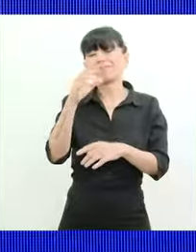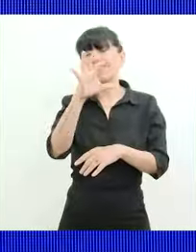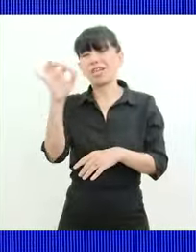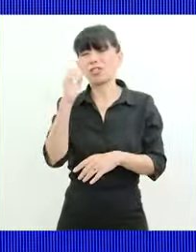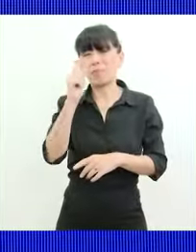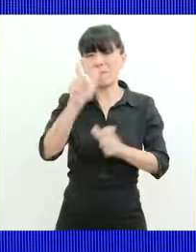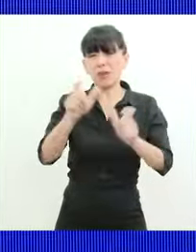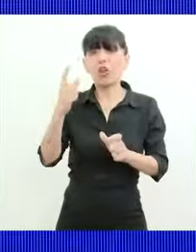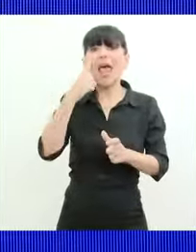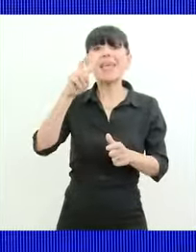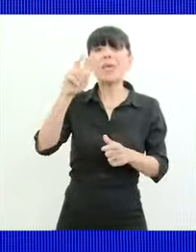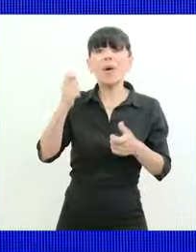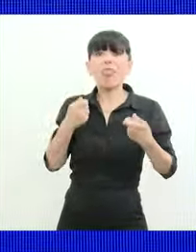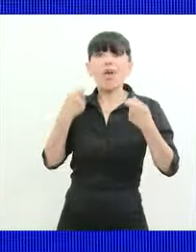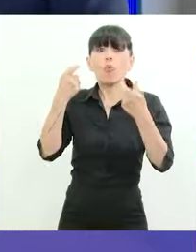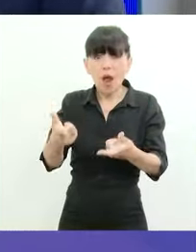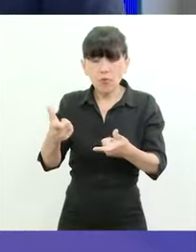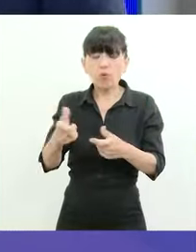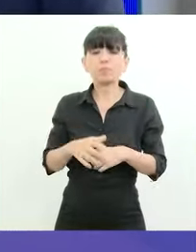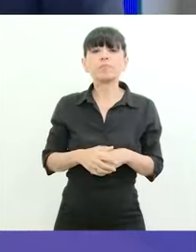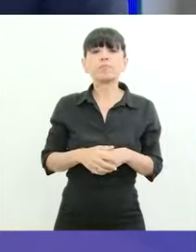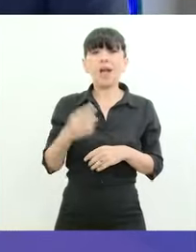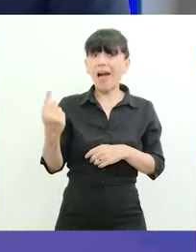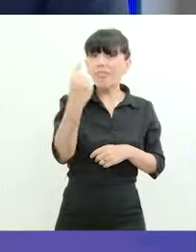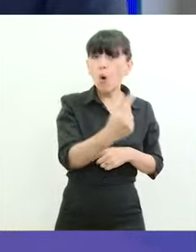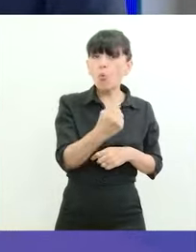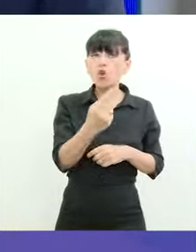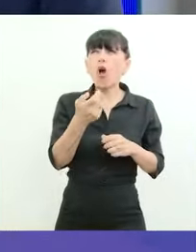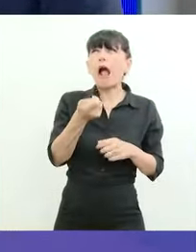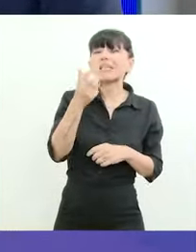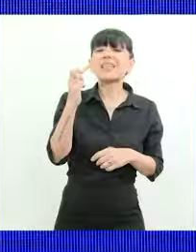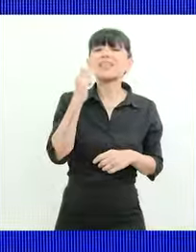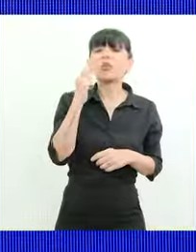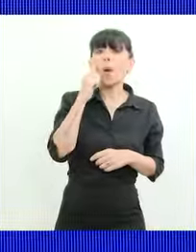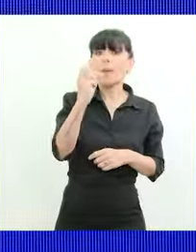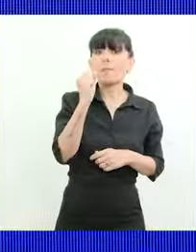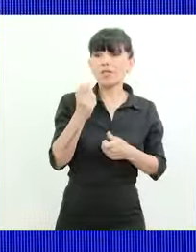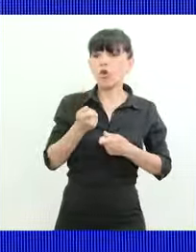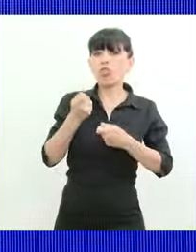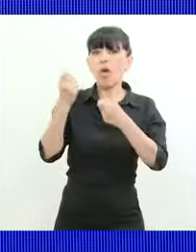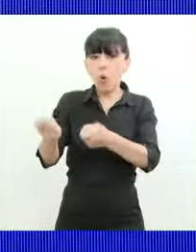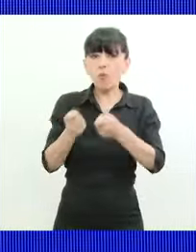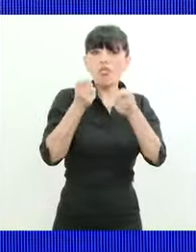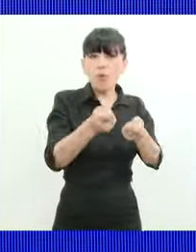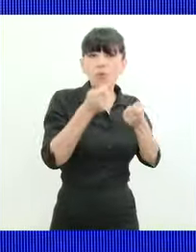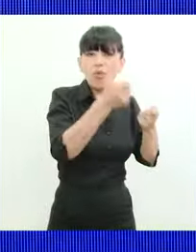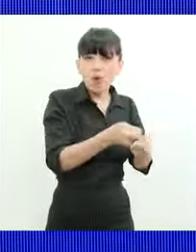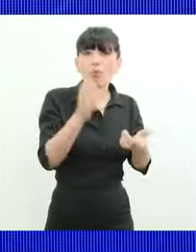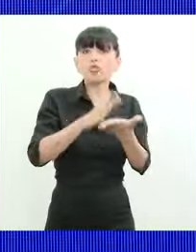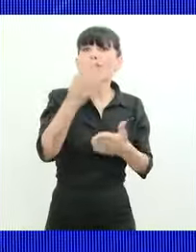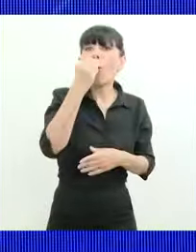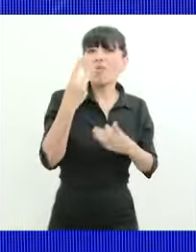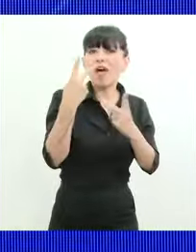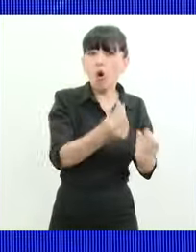devolviendo casi 19 mil pesos en la canasta de alimentos no me puede pasar que mientras yo